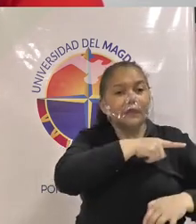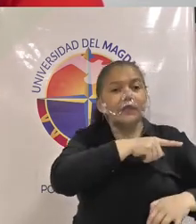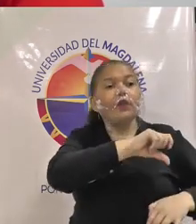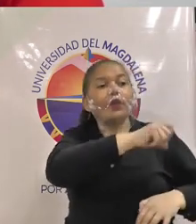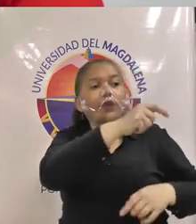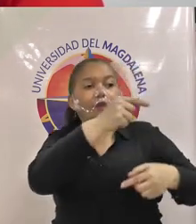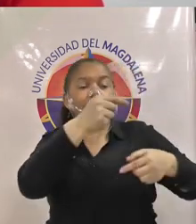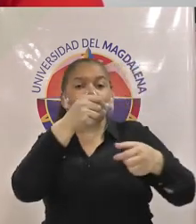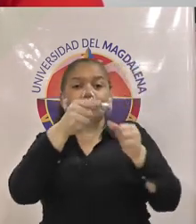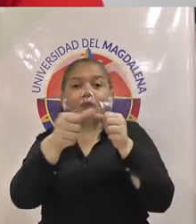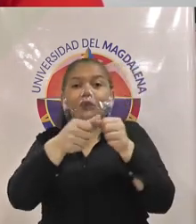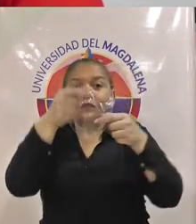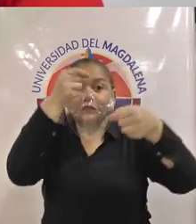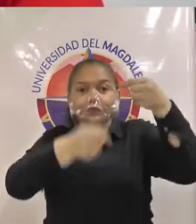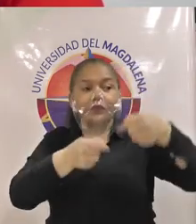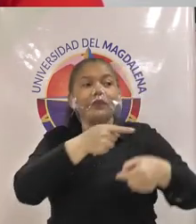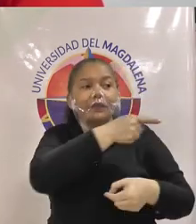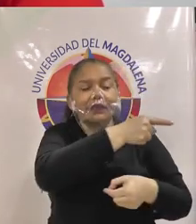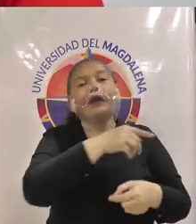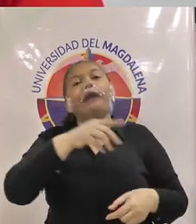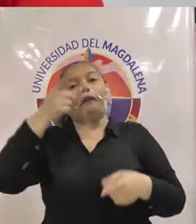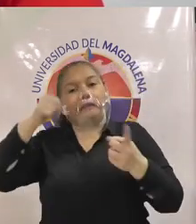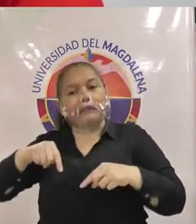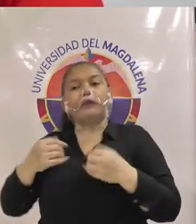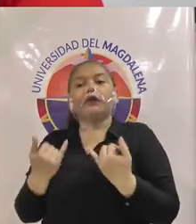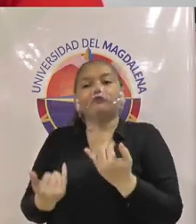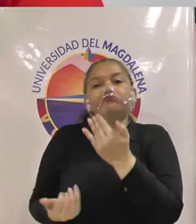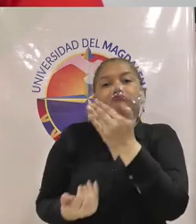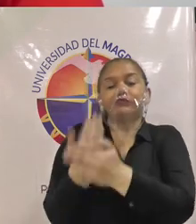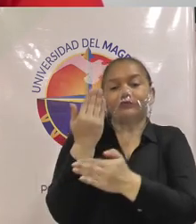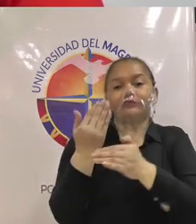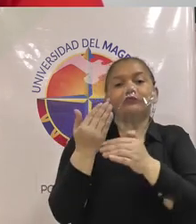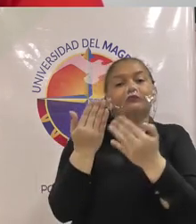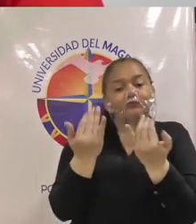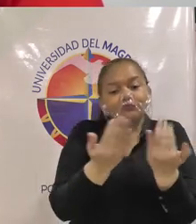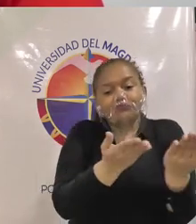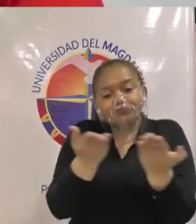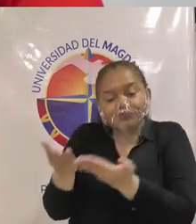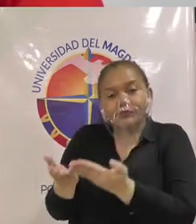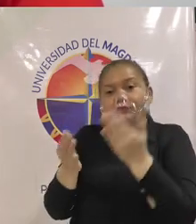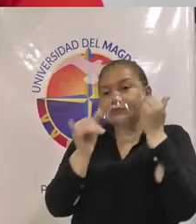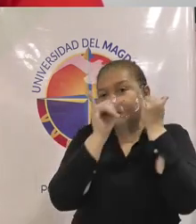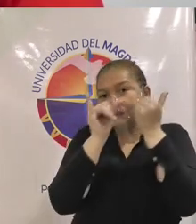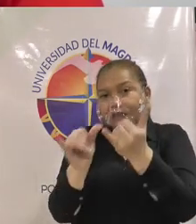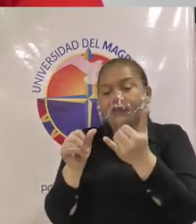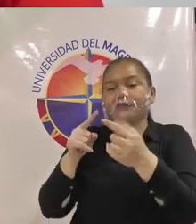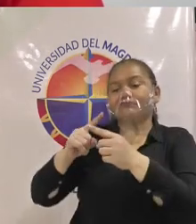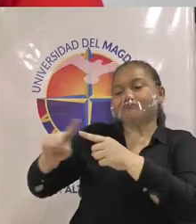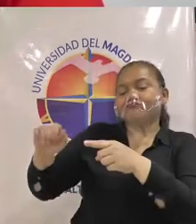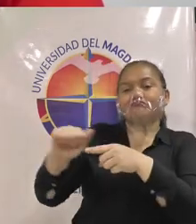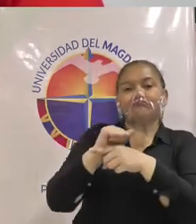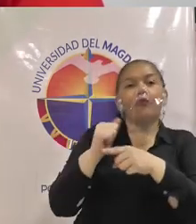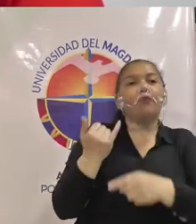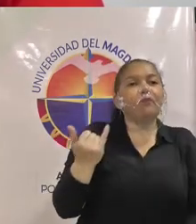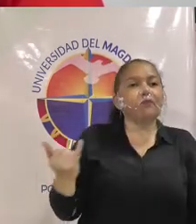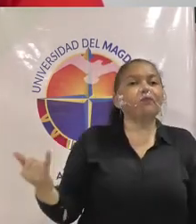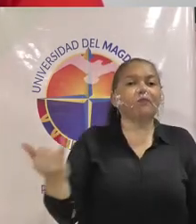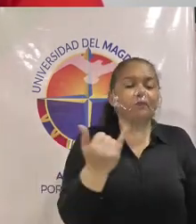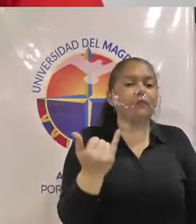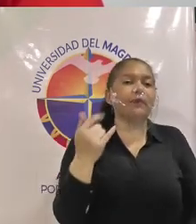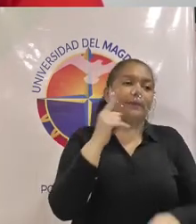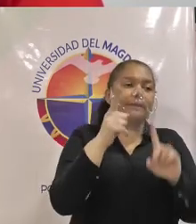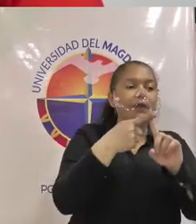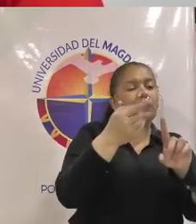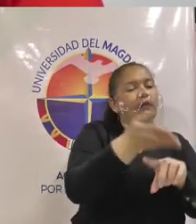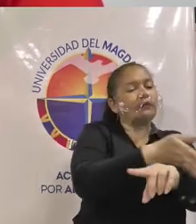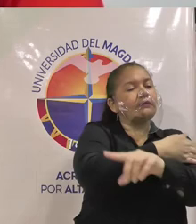fomentar la creación del consultorio de ingeniería el consultorio de ingeniería pues obedece de pronto un espacio de práctica teórico práctico